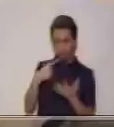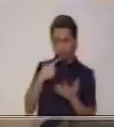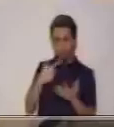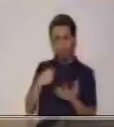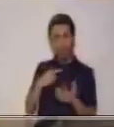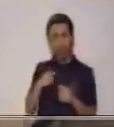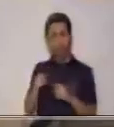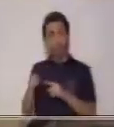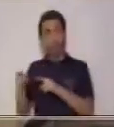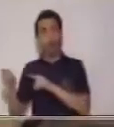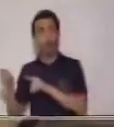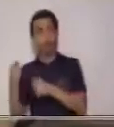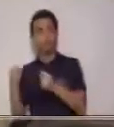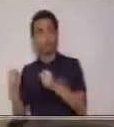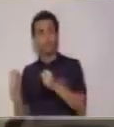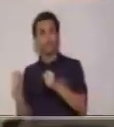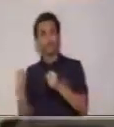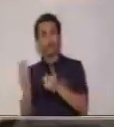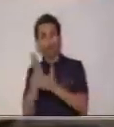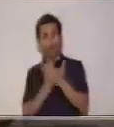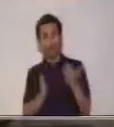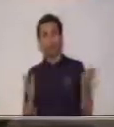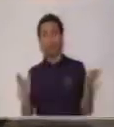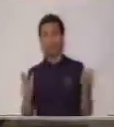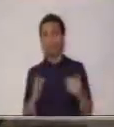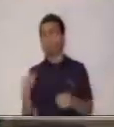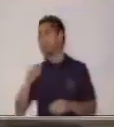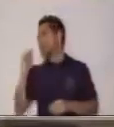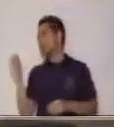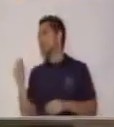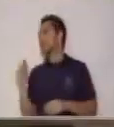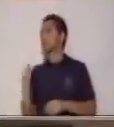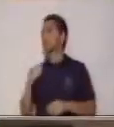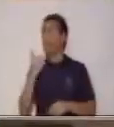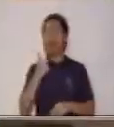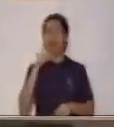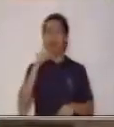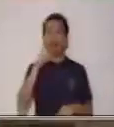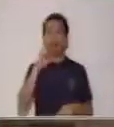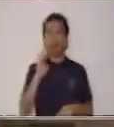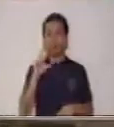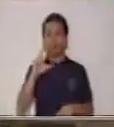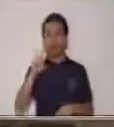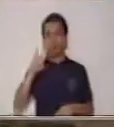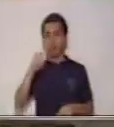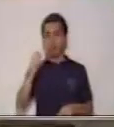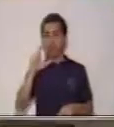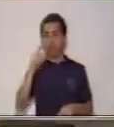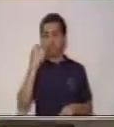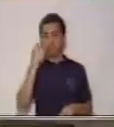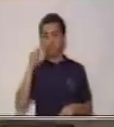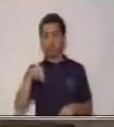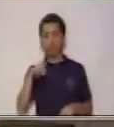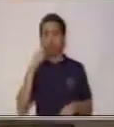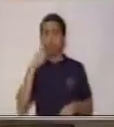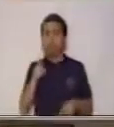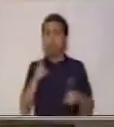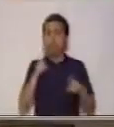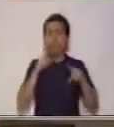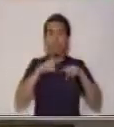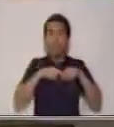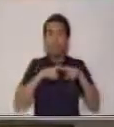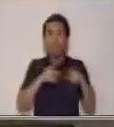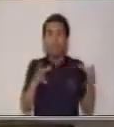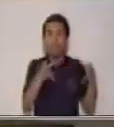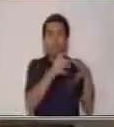actitud. También la adecuación. La adecuación es, según el público, a que va dirigido el texto